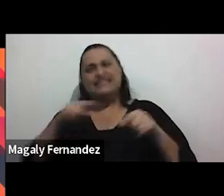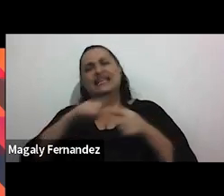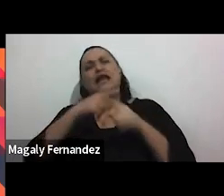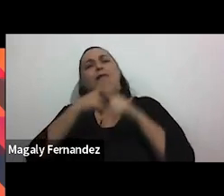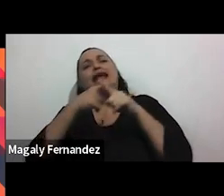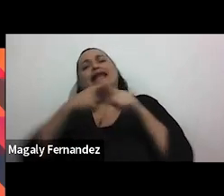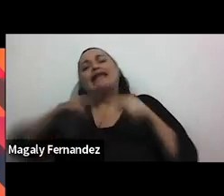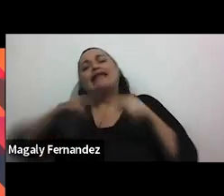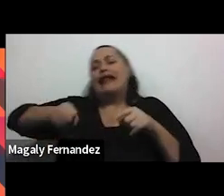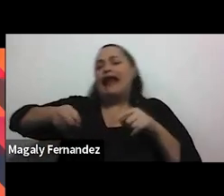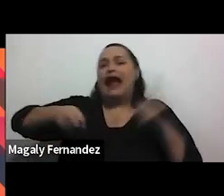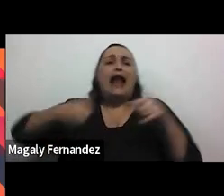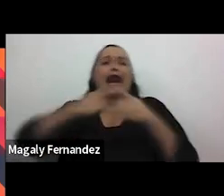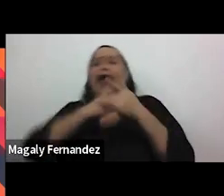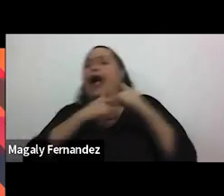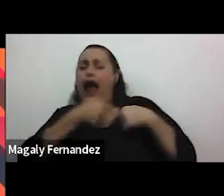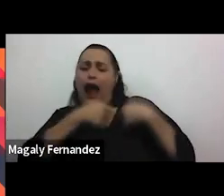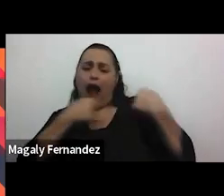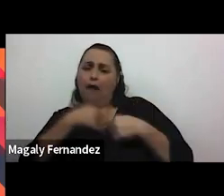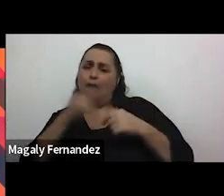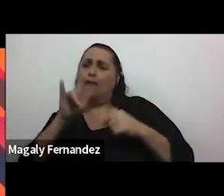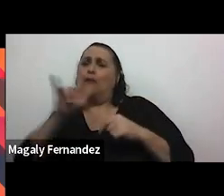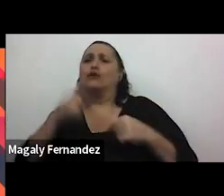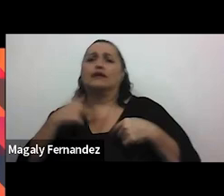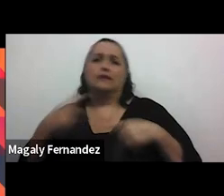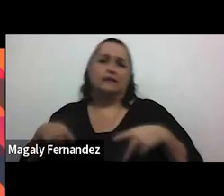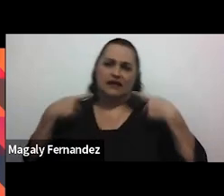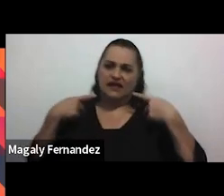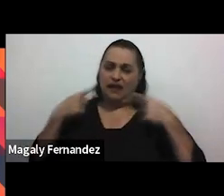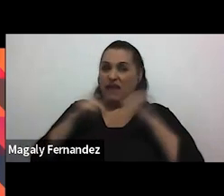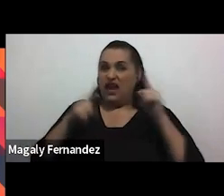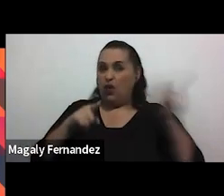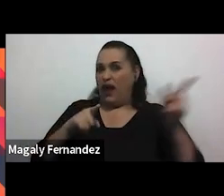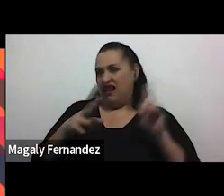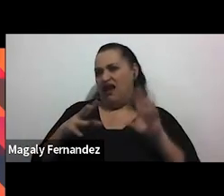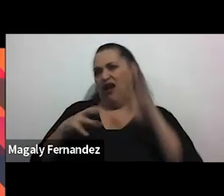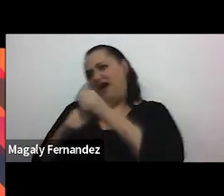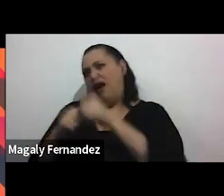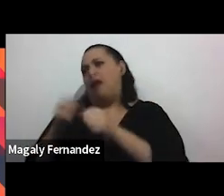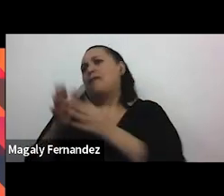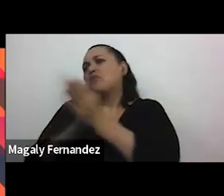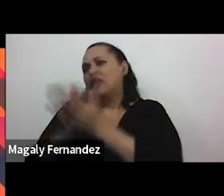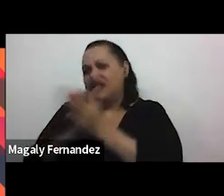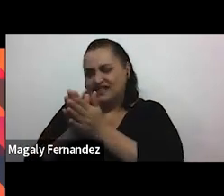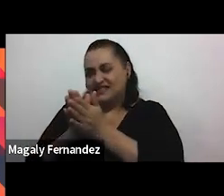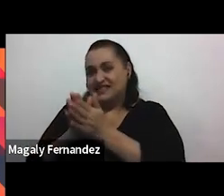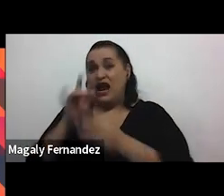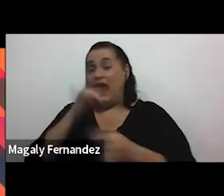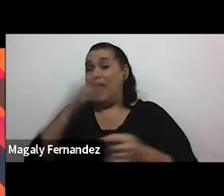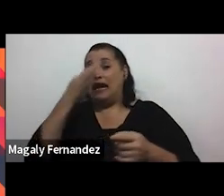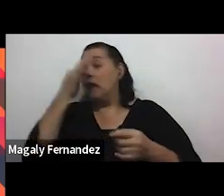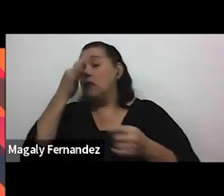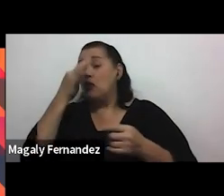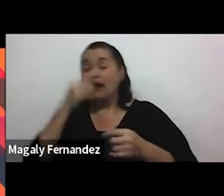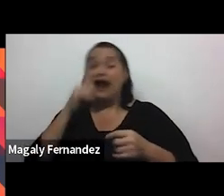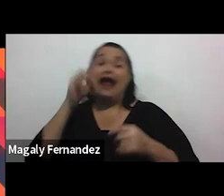quieres creer que es el amor de tu vida, pero por desgracia hay veces que te acaba exprimiendo. El amor lo cura todo y es una locura. Cuando te enamoras, los pájaros cantan, las